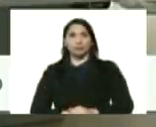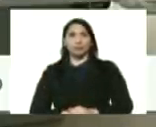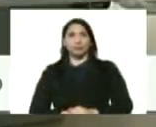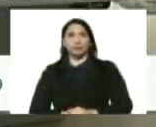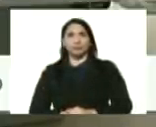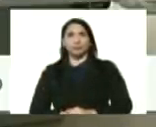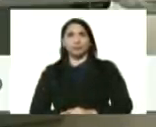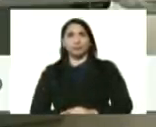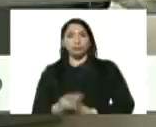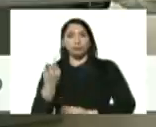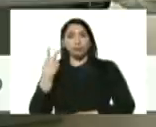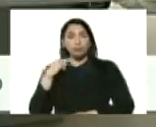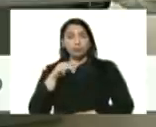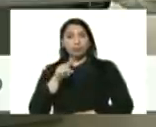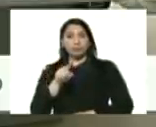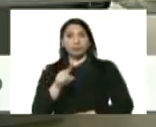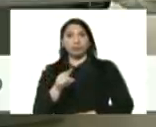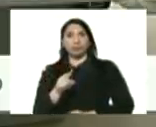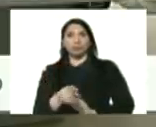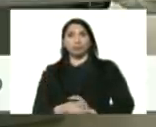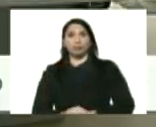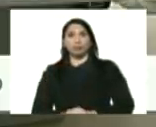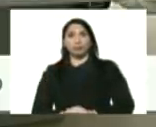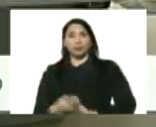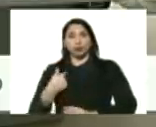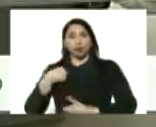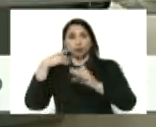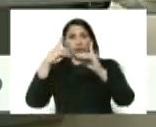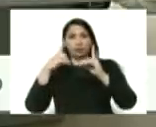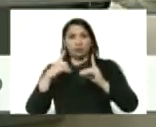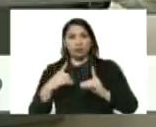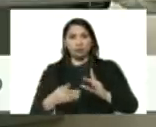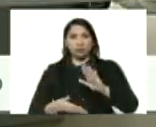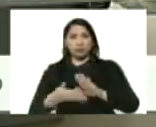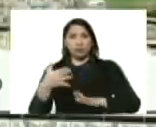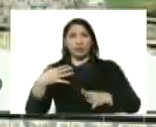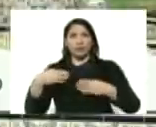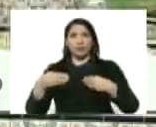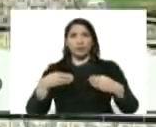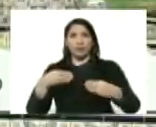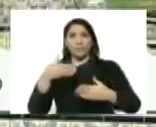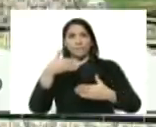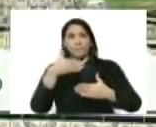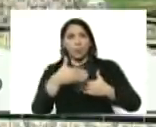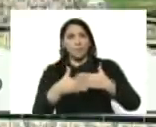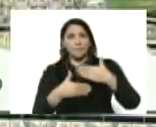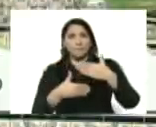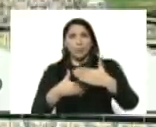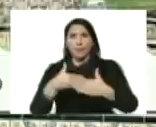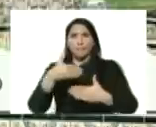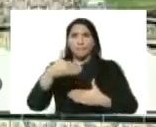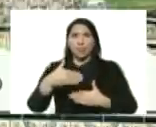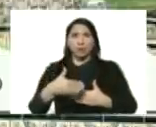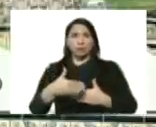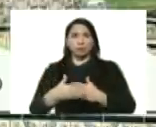es por lo que he decidido ir a una flexibilización progresiva, por fases,